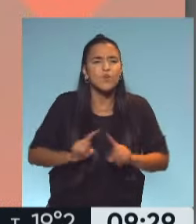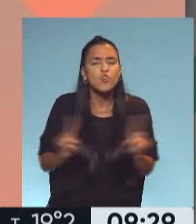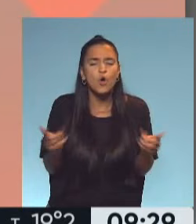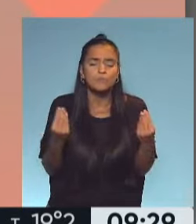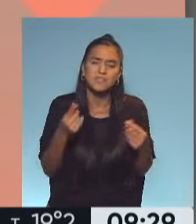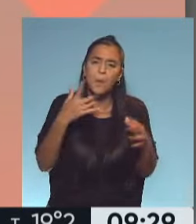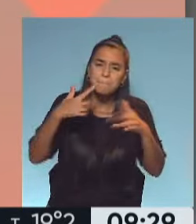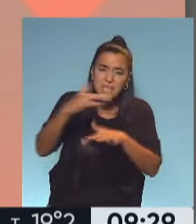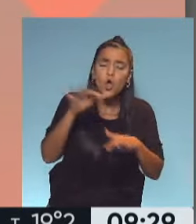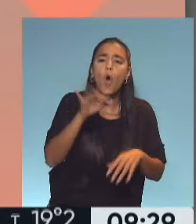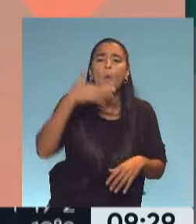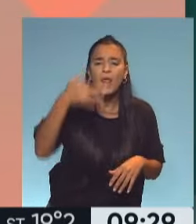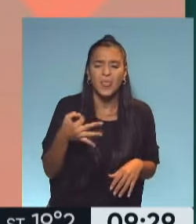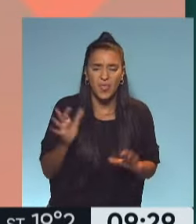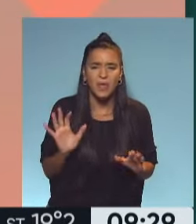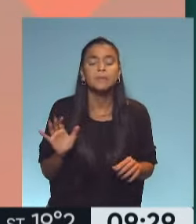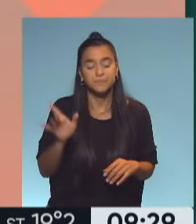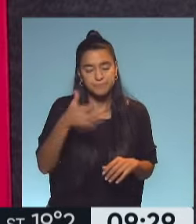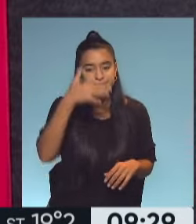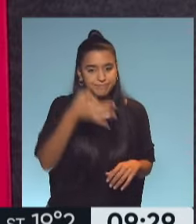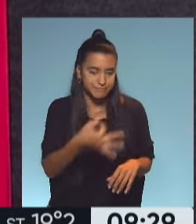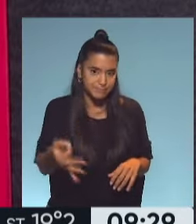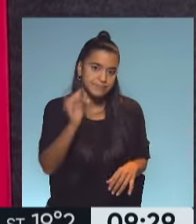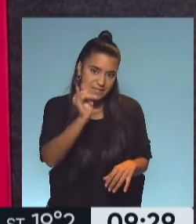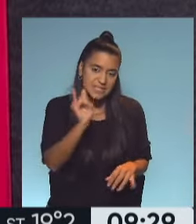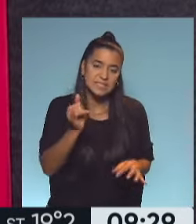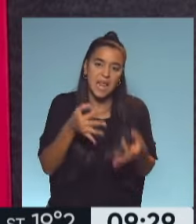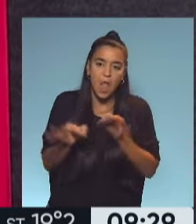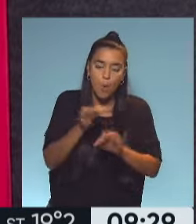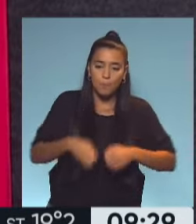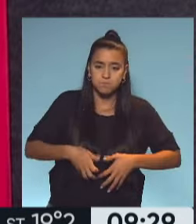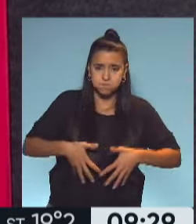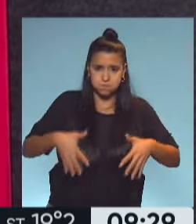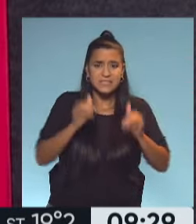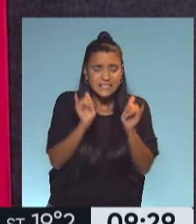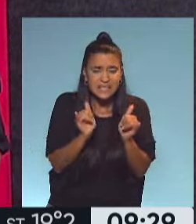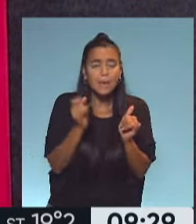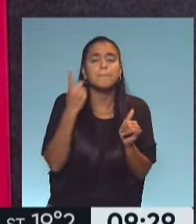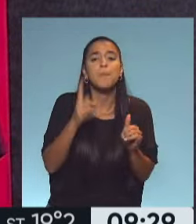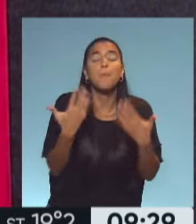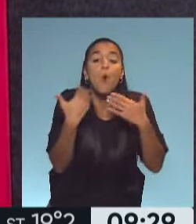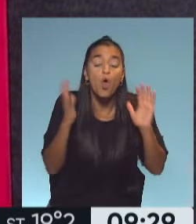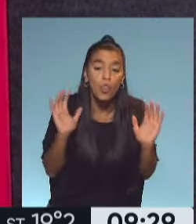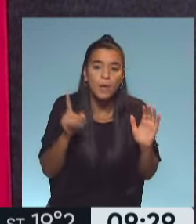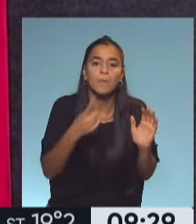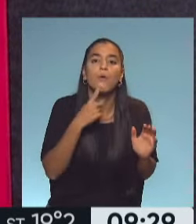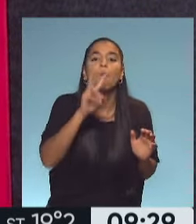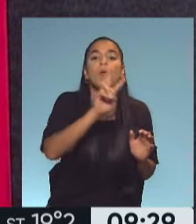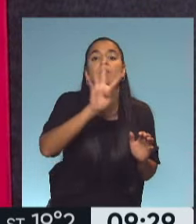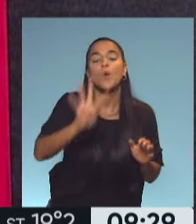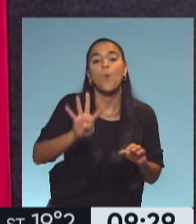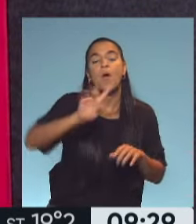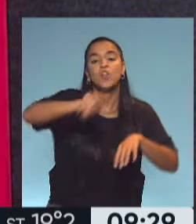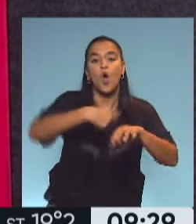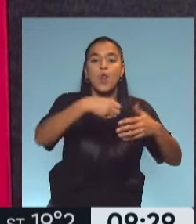un mito o es verdad? No, es cierto que las legumbres se inflaman mucho. Lo que podemos hacer en primer lugar, 24 horas de